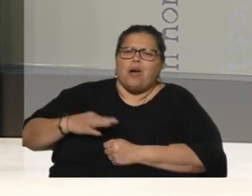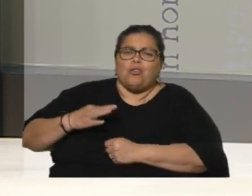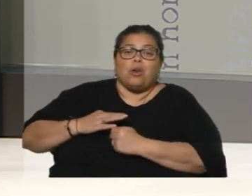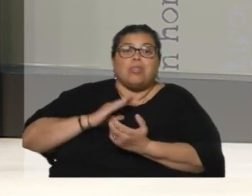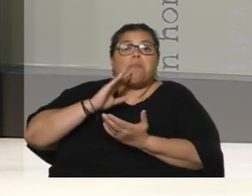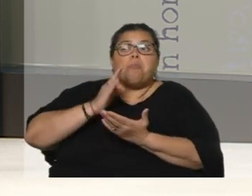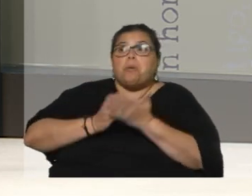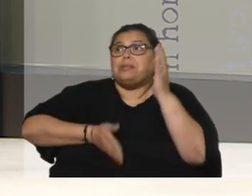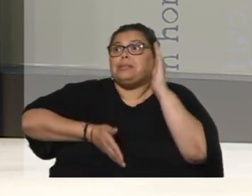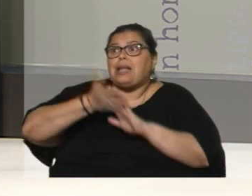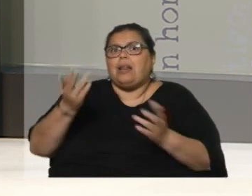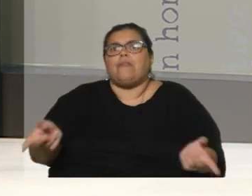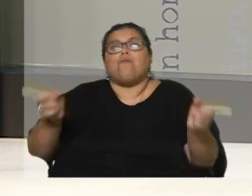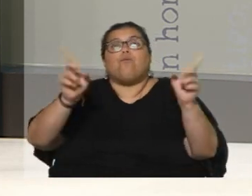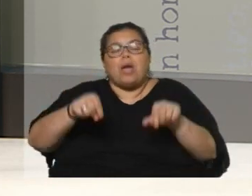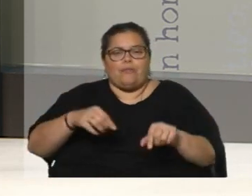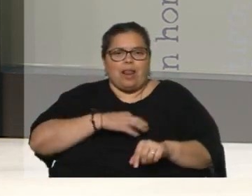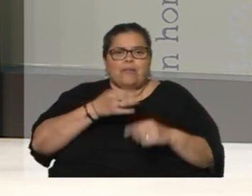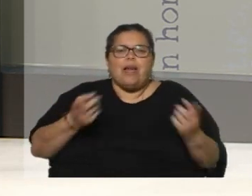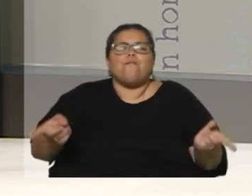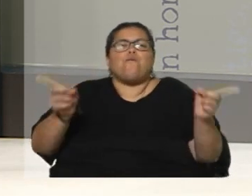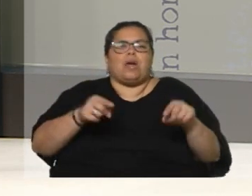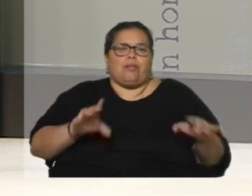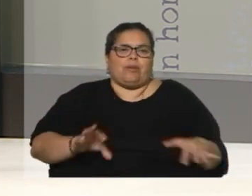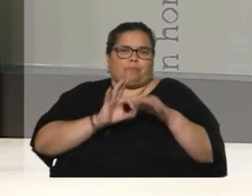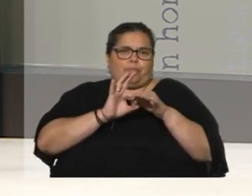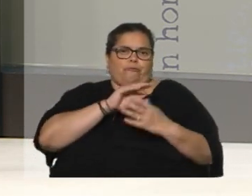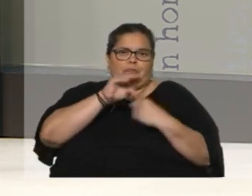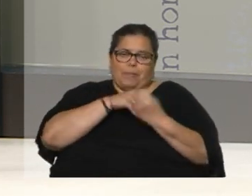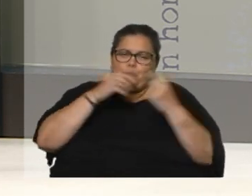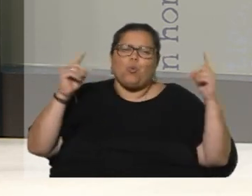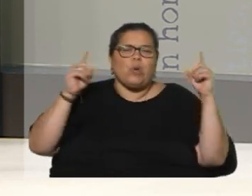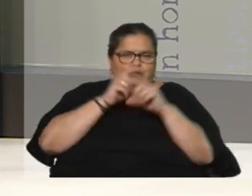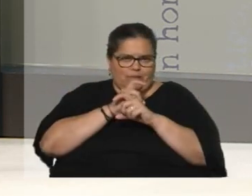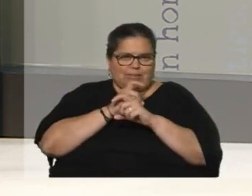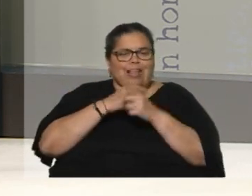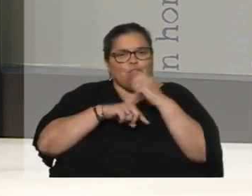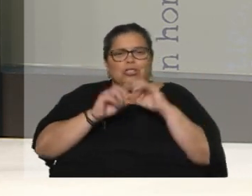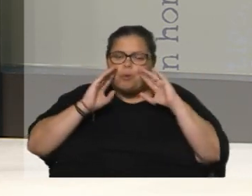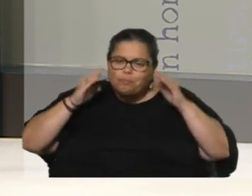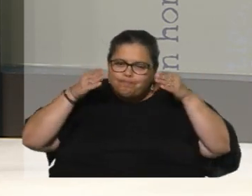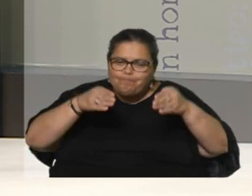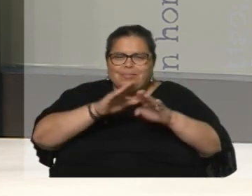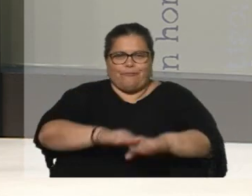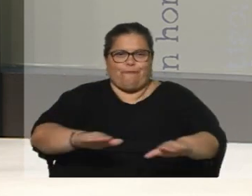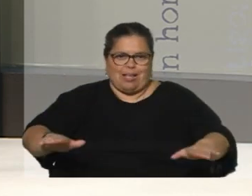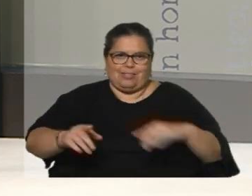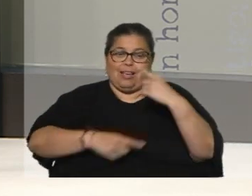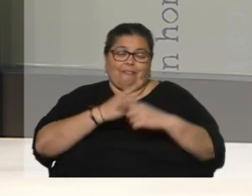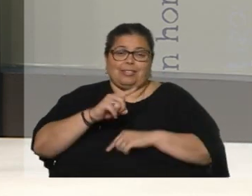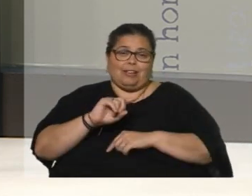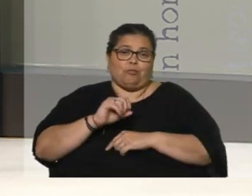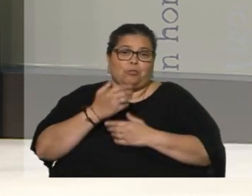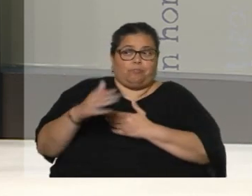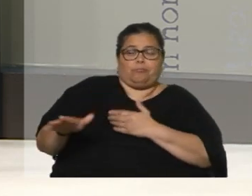bueno, que después salen y volver a la vida y volver a reconstruir esas familias es muy compleja con la mirada puesta en la infancia que muchas veces le damos la espalda. Quiero